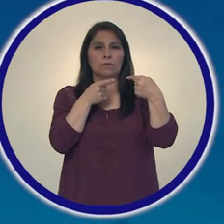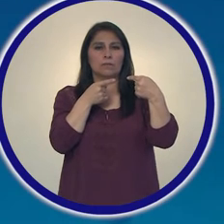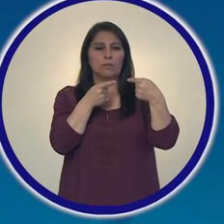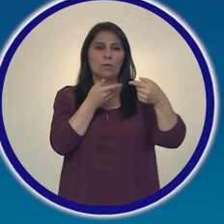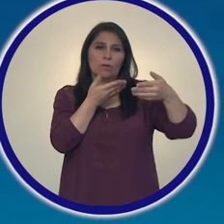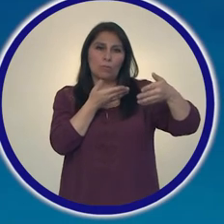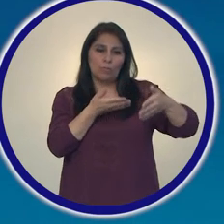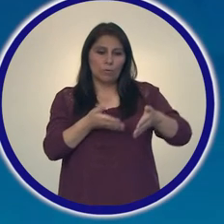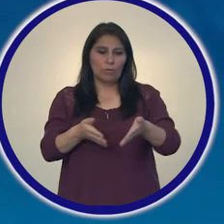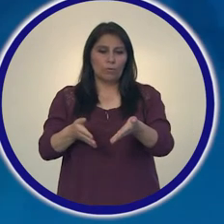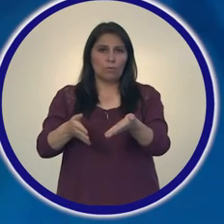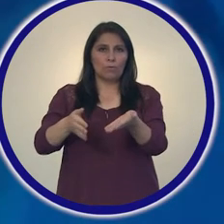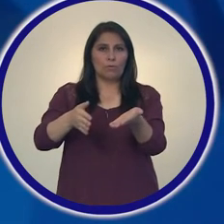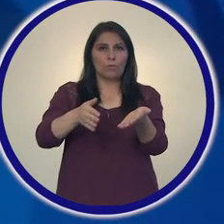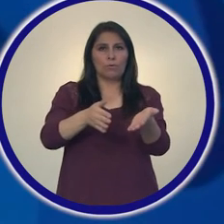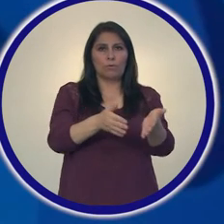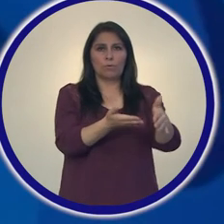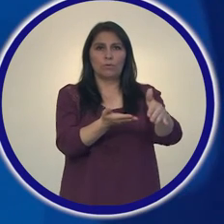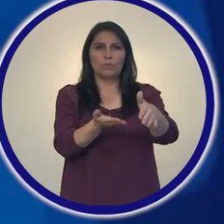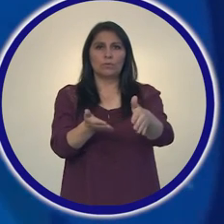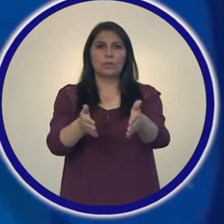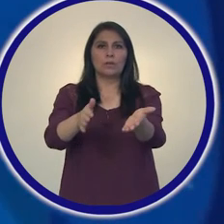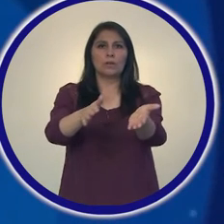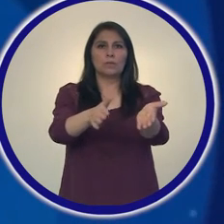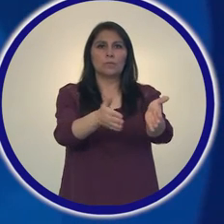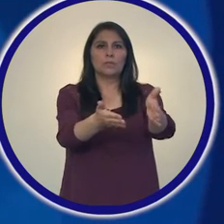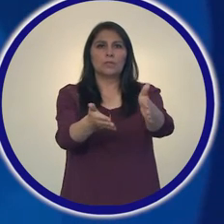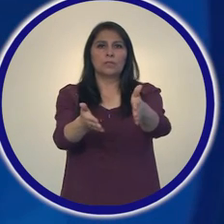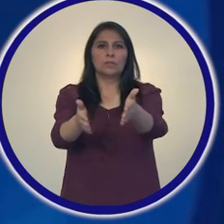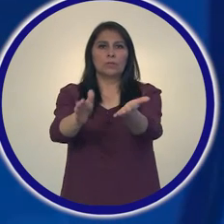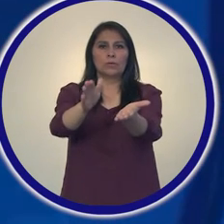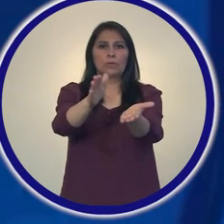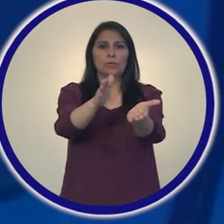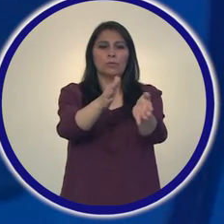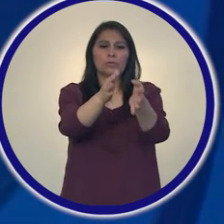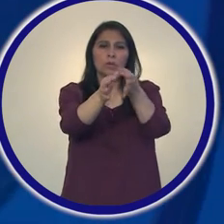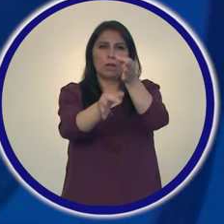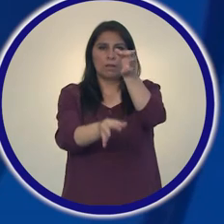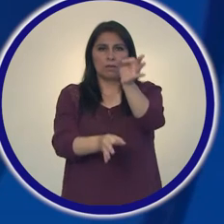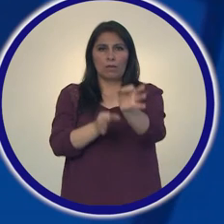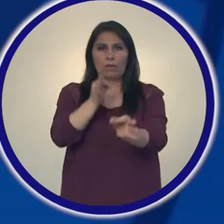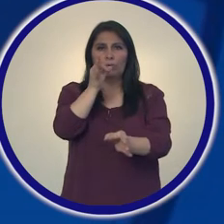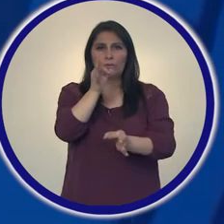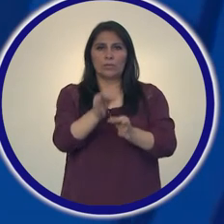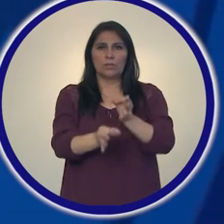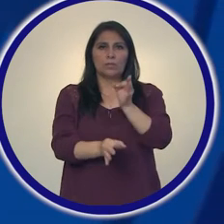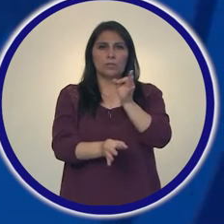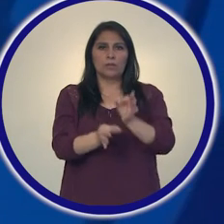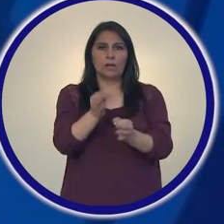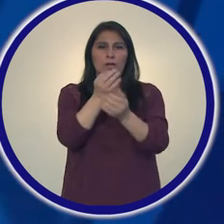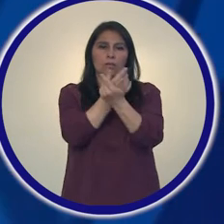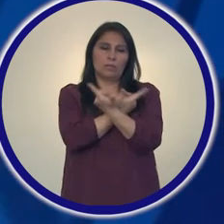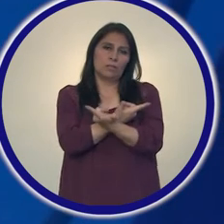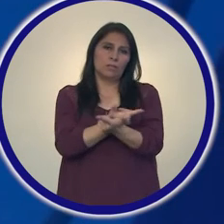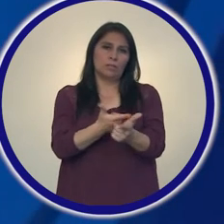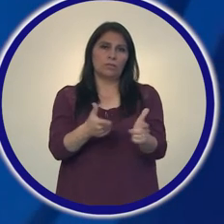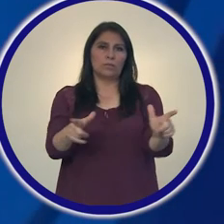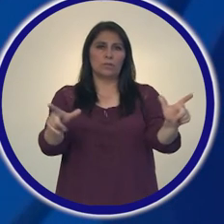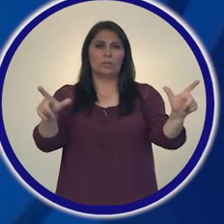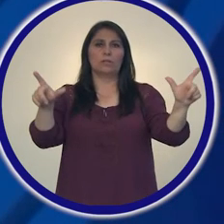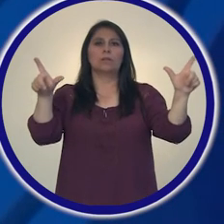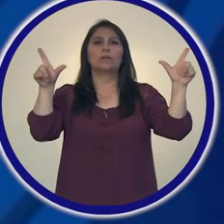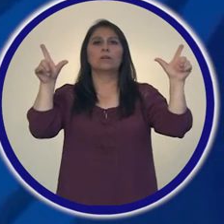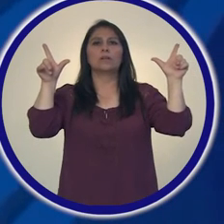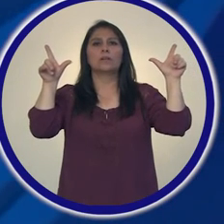por los caminos de justicia y